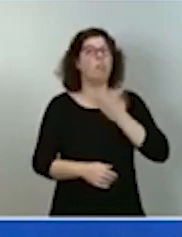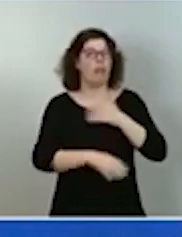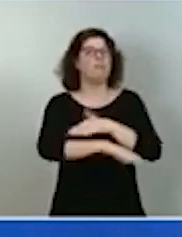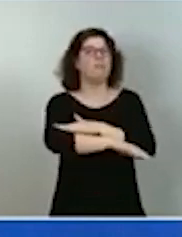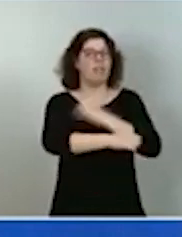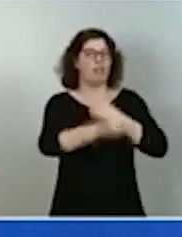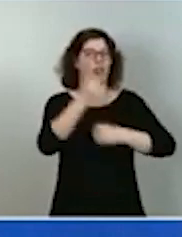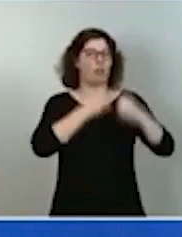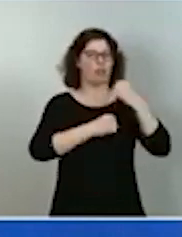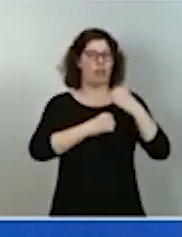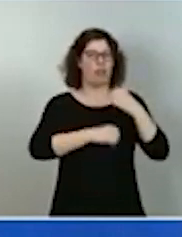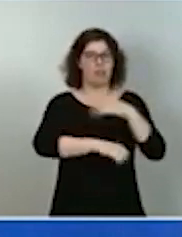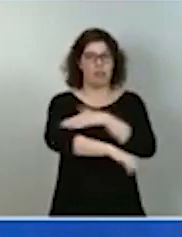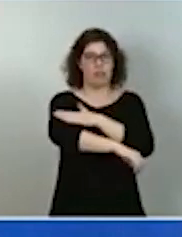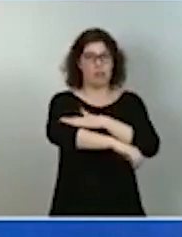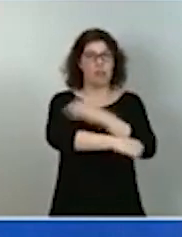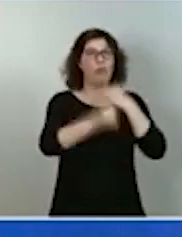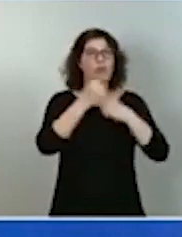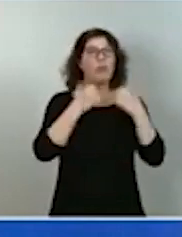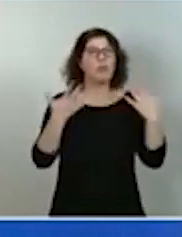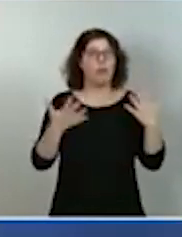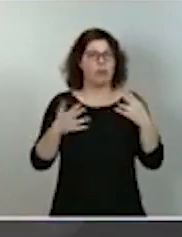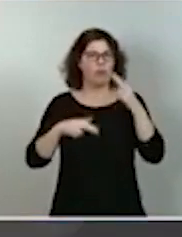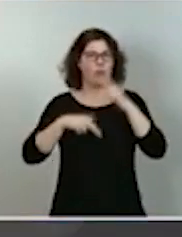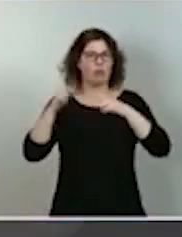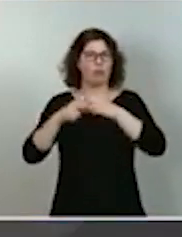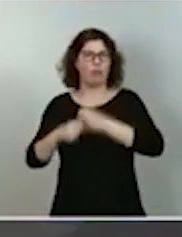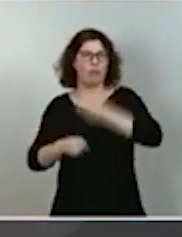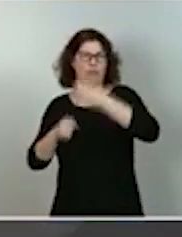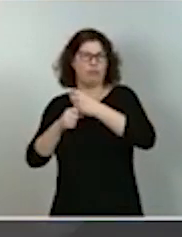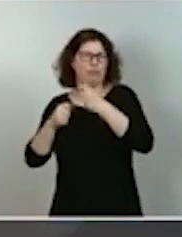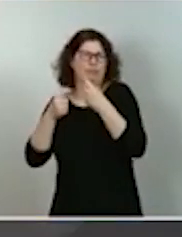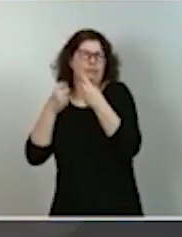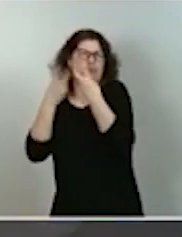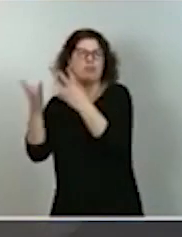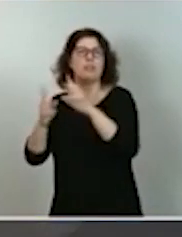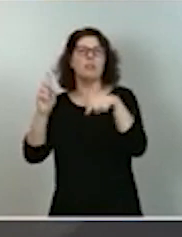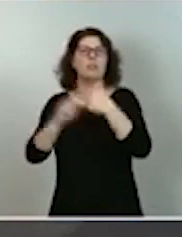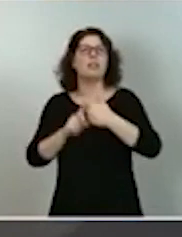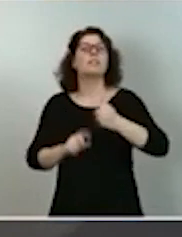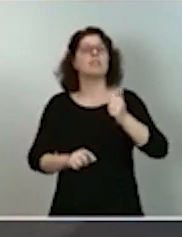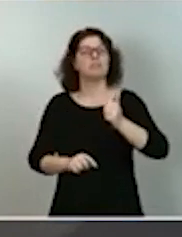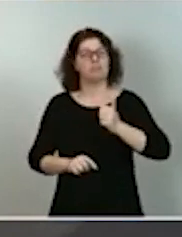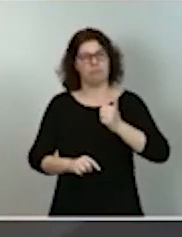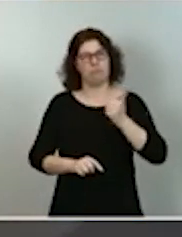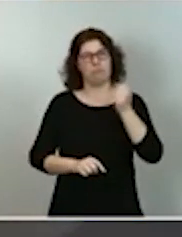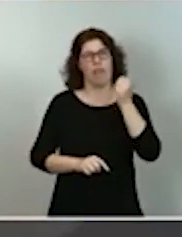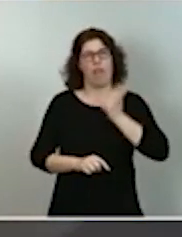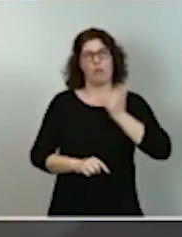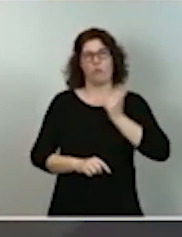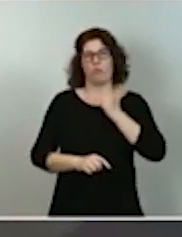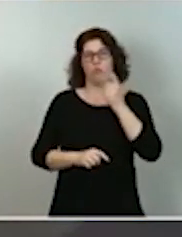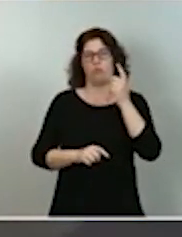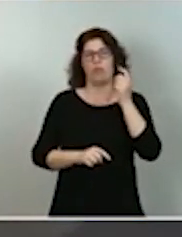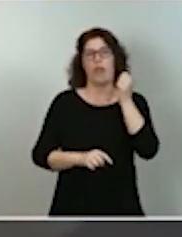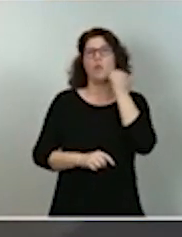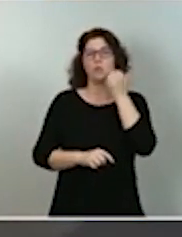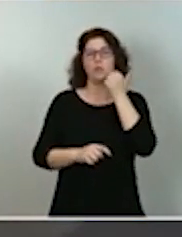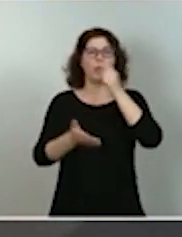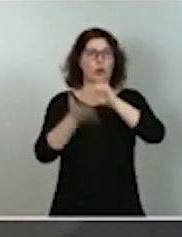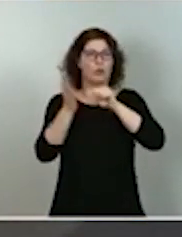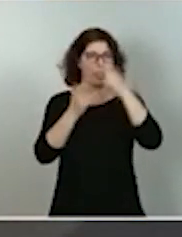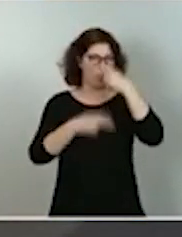descontrolado del ladrillo y la industria de la construcción y el abuso de la contratación pública a la hora de generar élites empresariales.